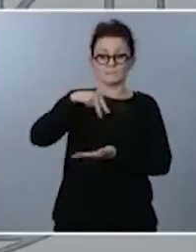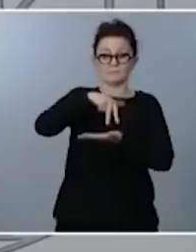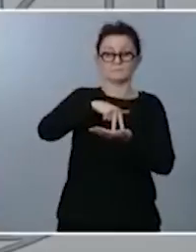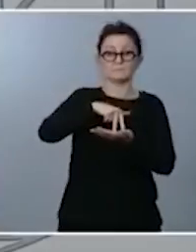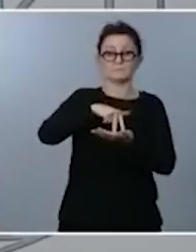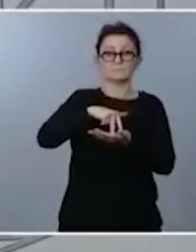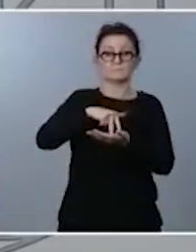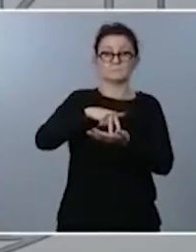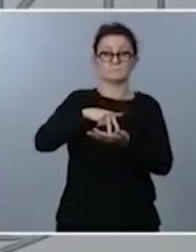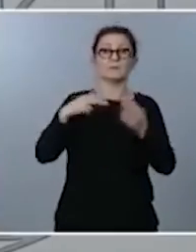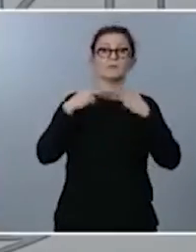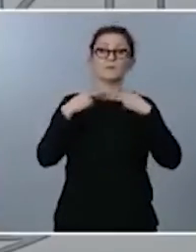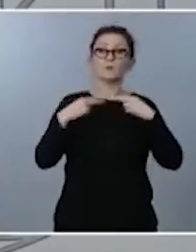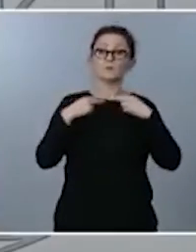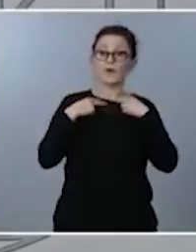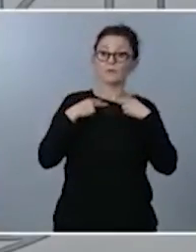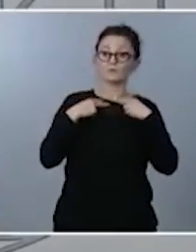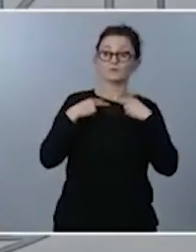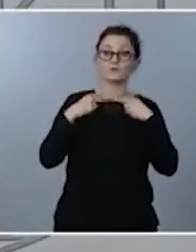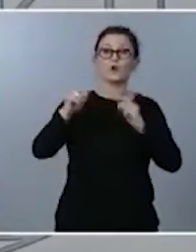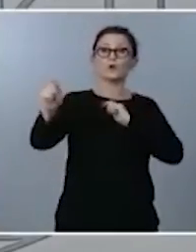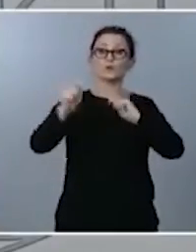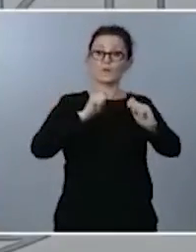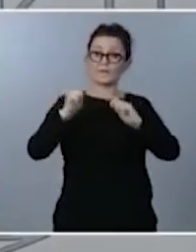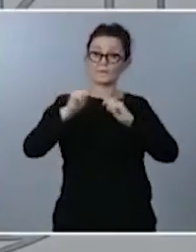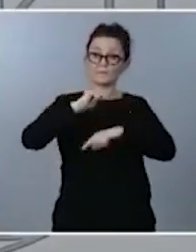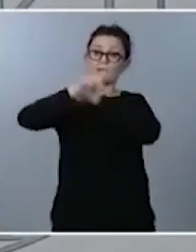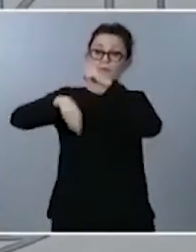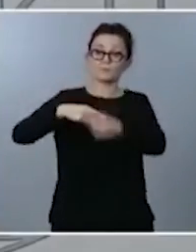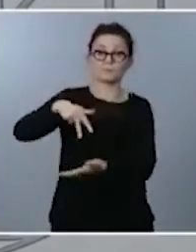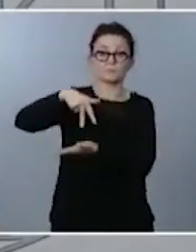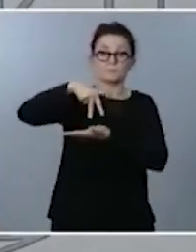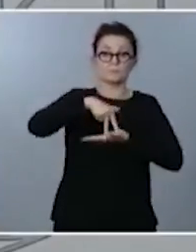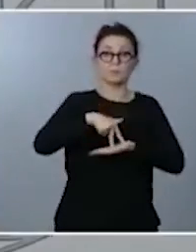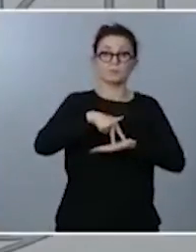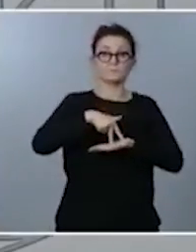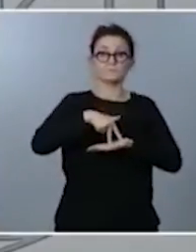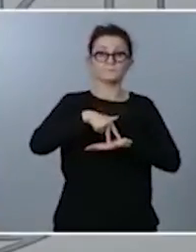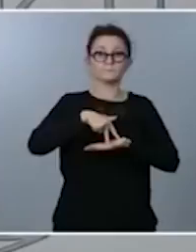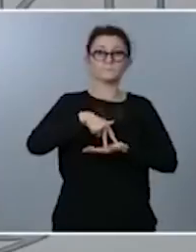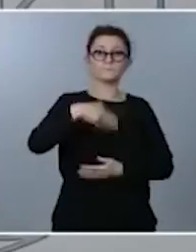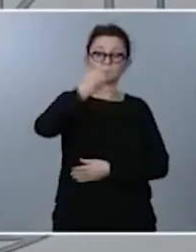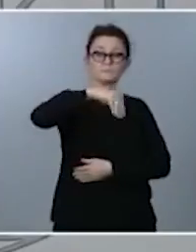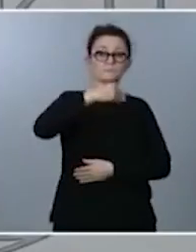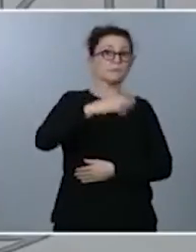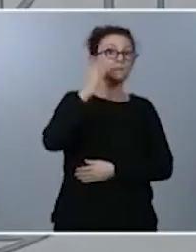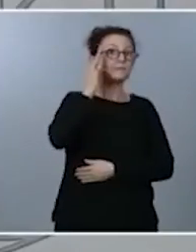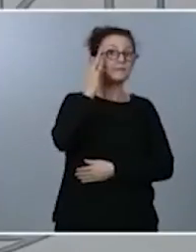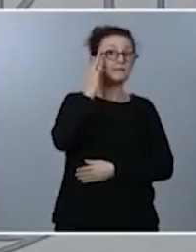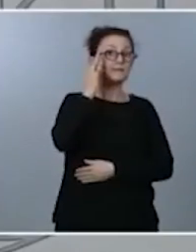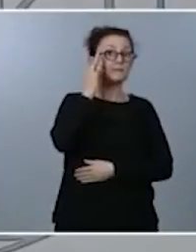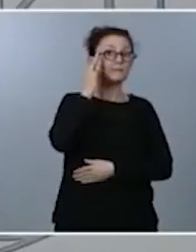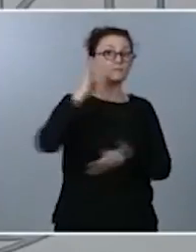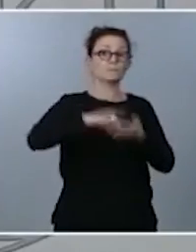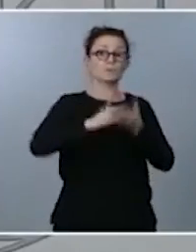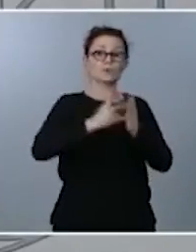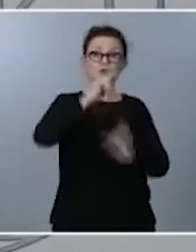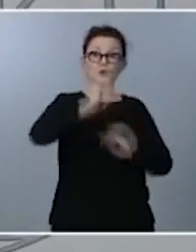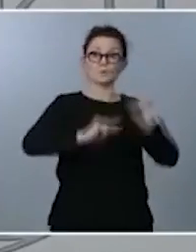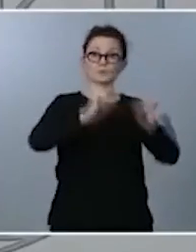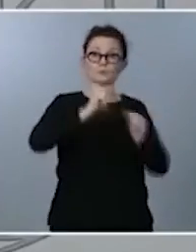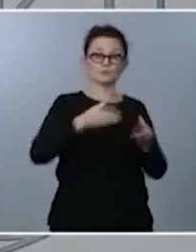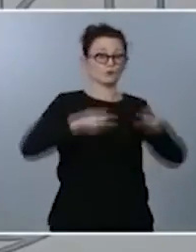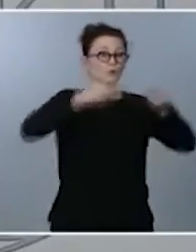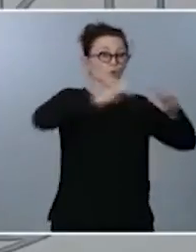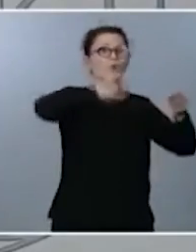diputados en rueda de prensa después de hacer entrega a la presidenta del proyecto de presupuesto nos atendremos a las